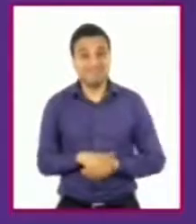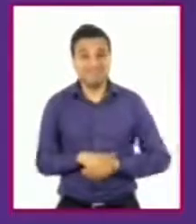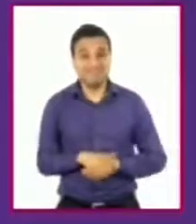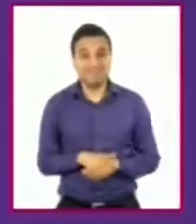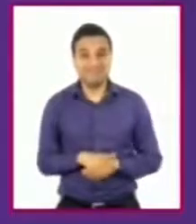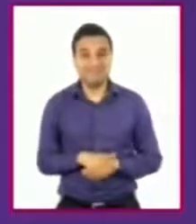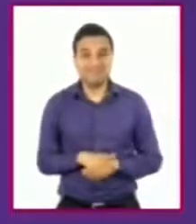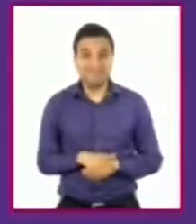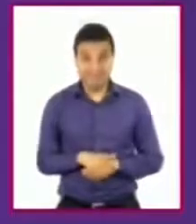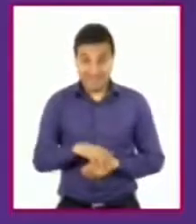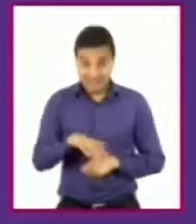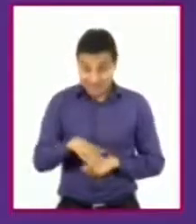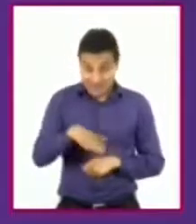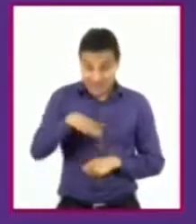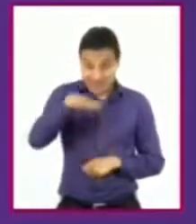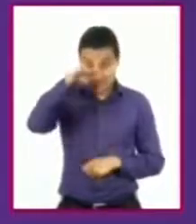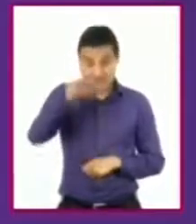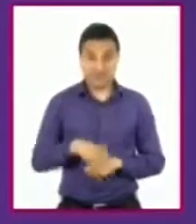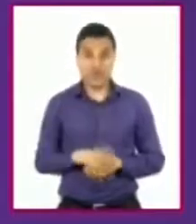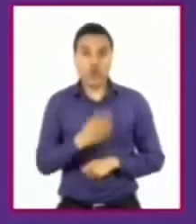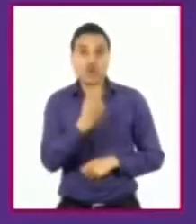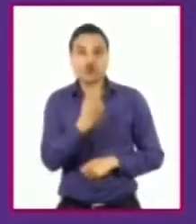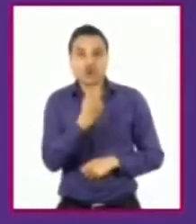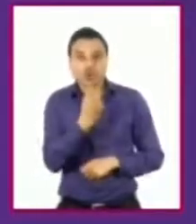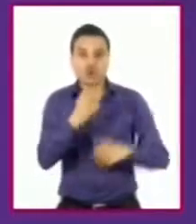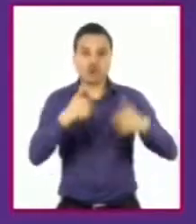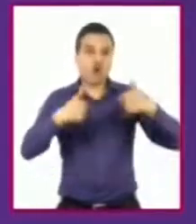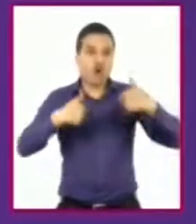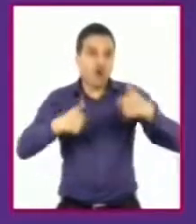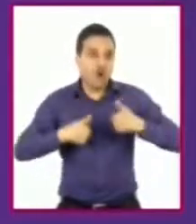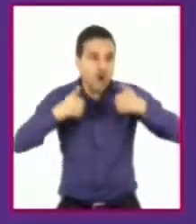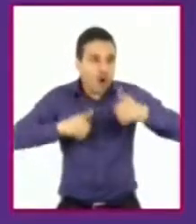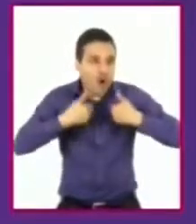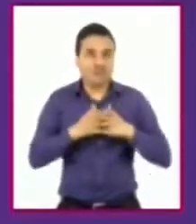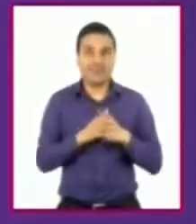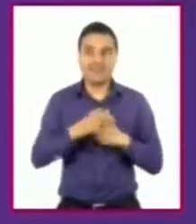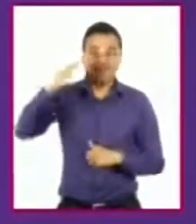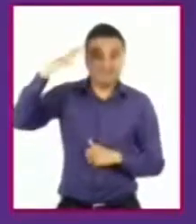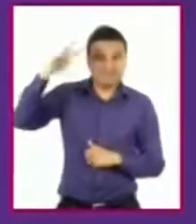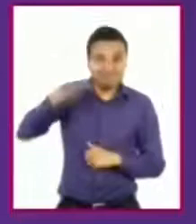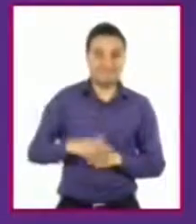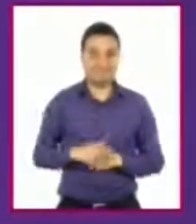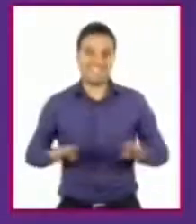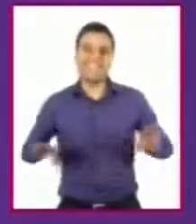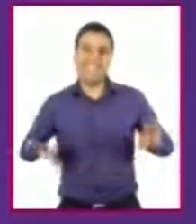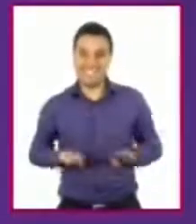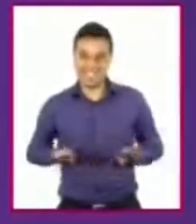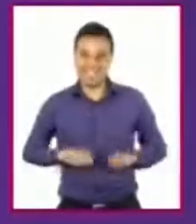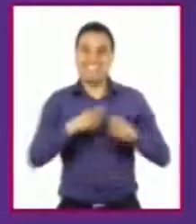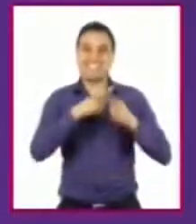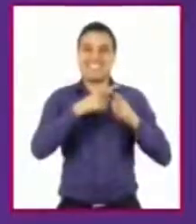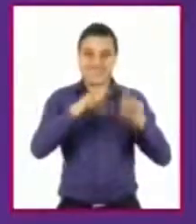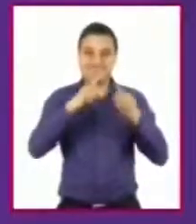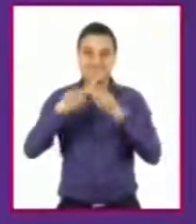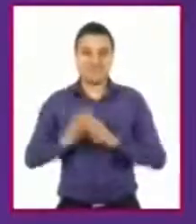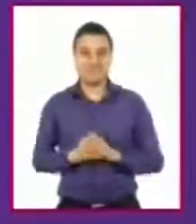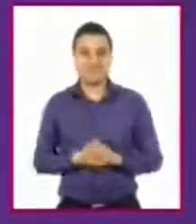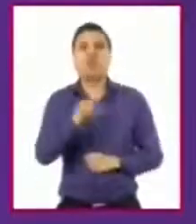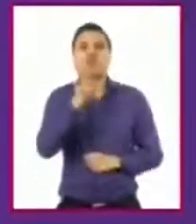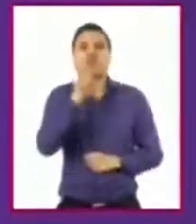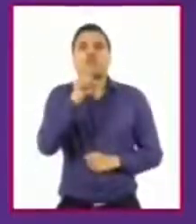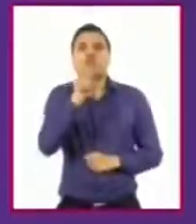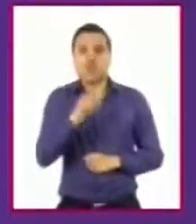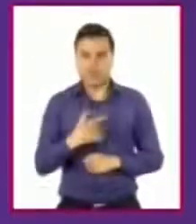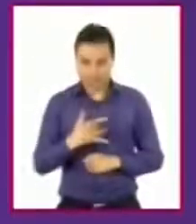Cada etapa tiene sus propias características, y la adolescencia no es la excepción. ¿Qué cambios has notado en tus